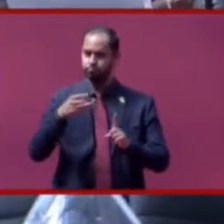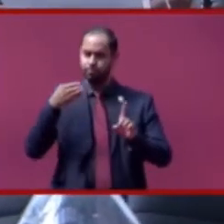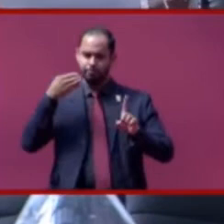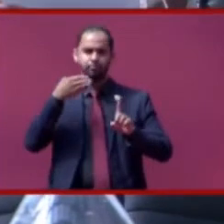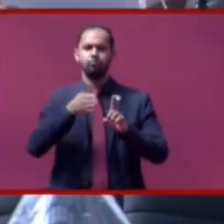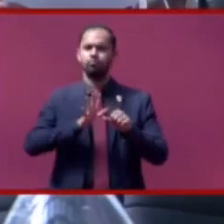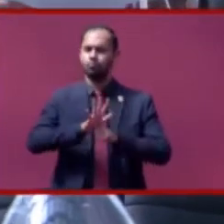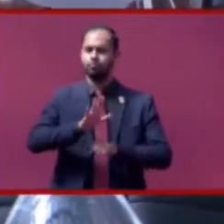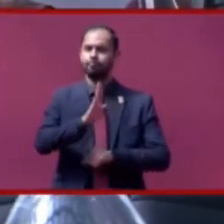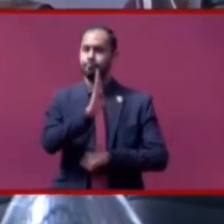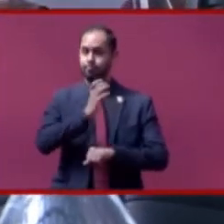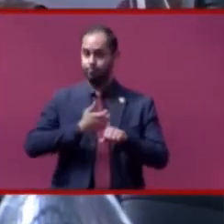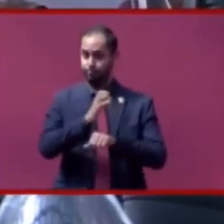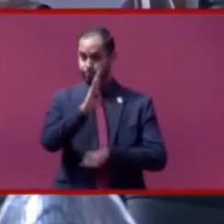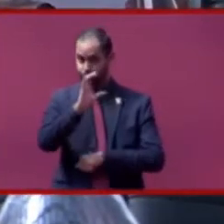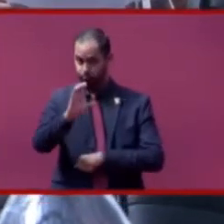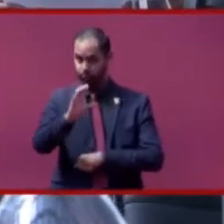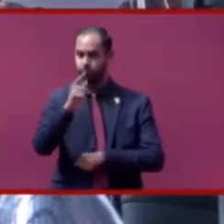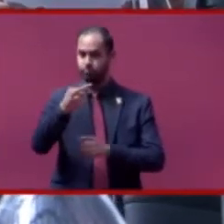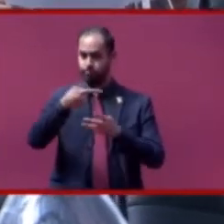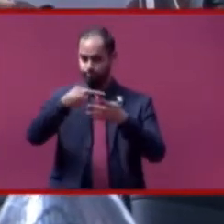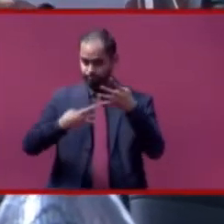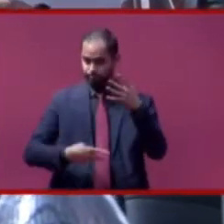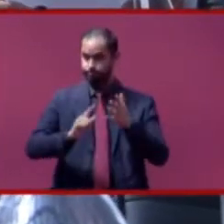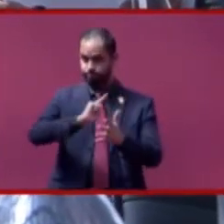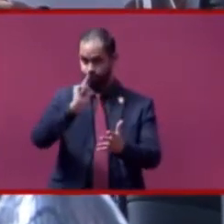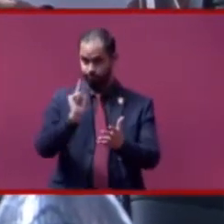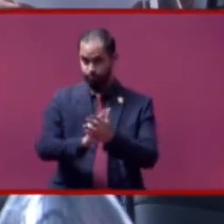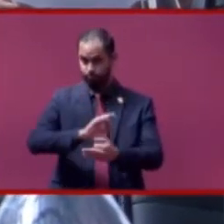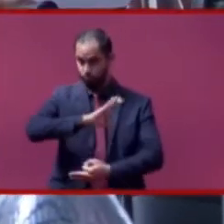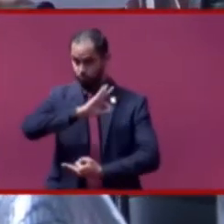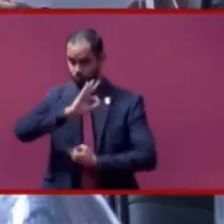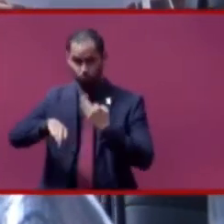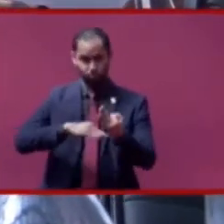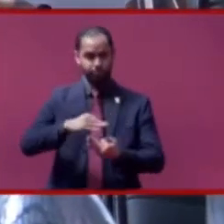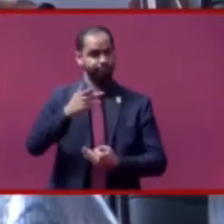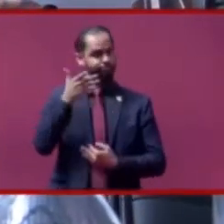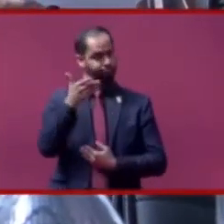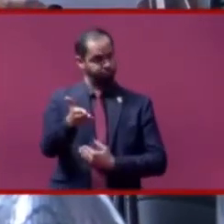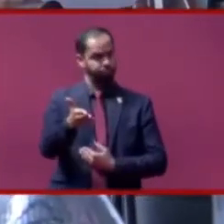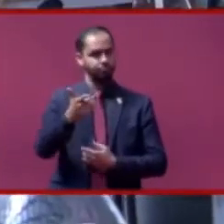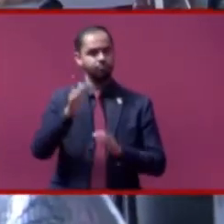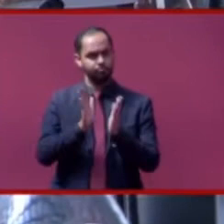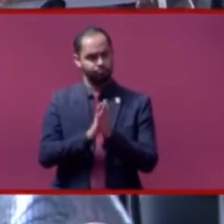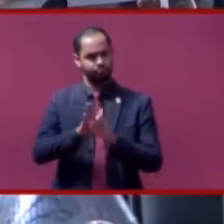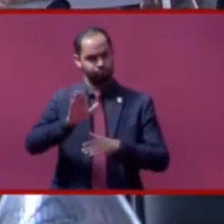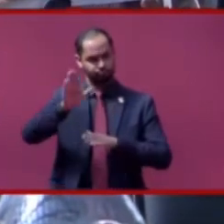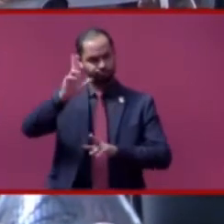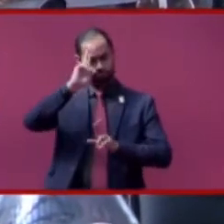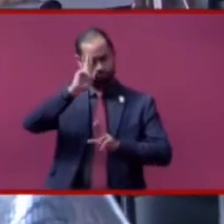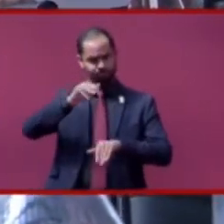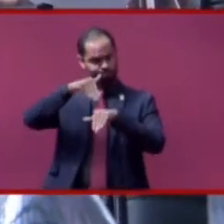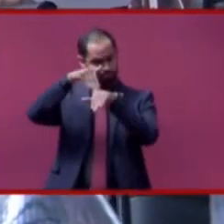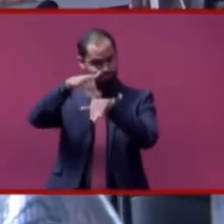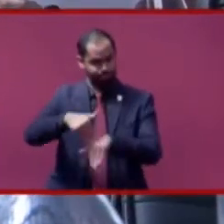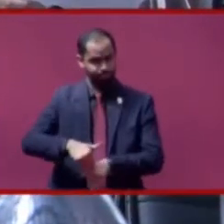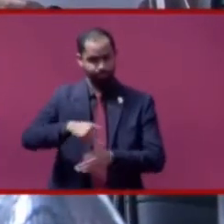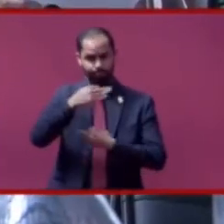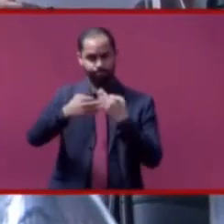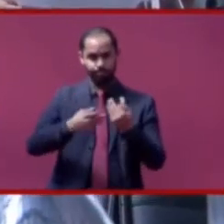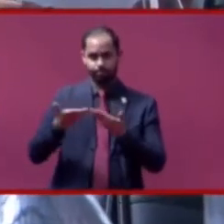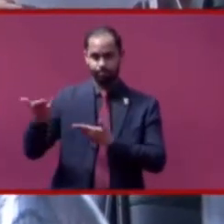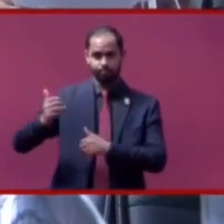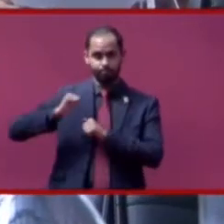Estado de Baja California y las leyes que de ambas emanen, desempeñando leal y patrióticamente el cargo de Presidenta